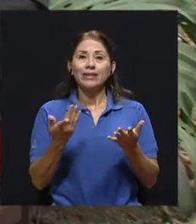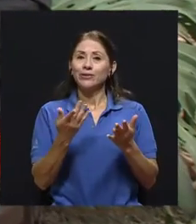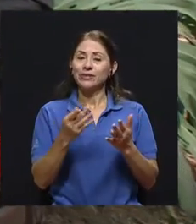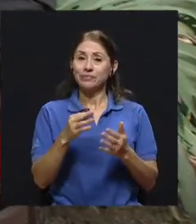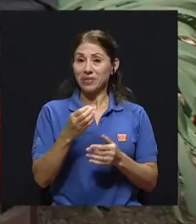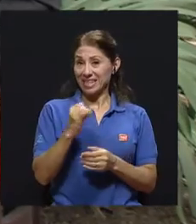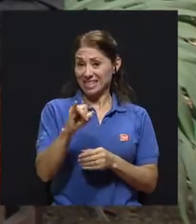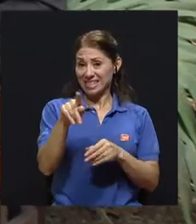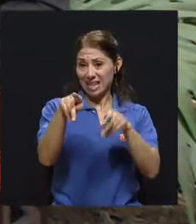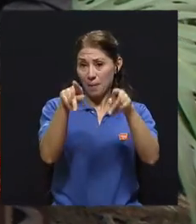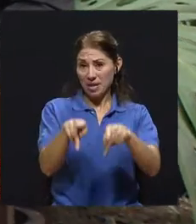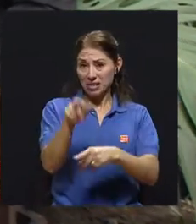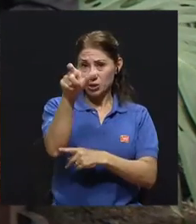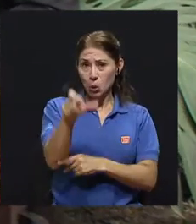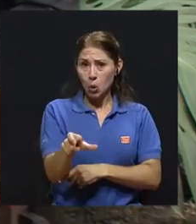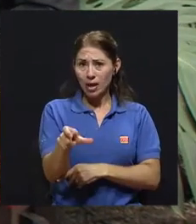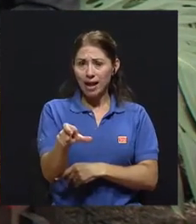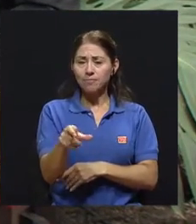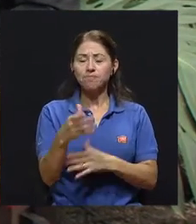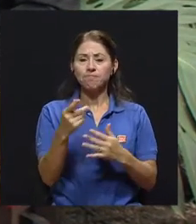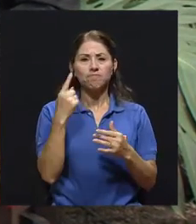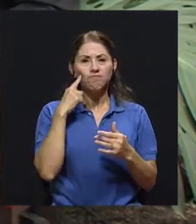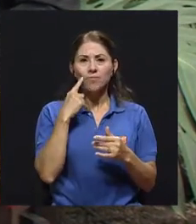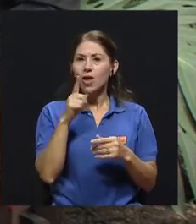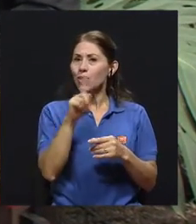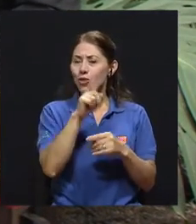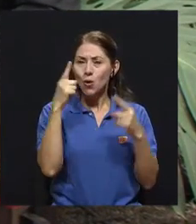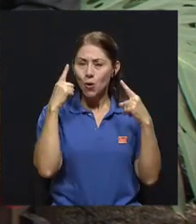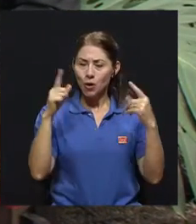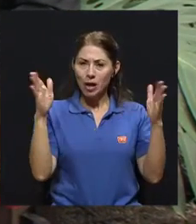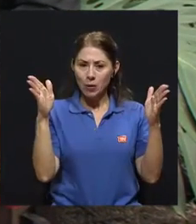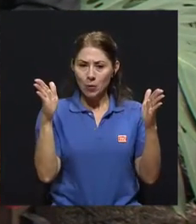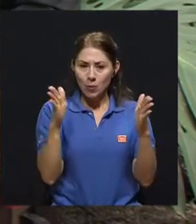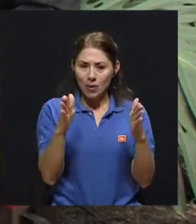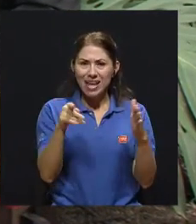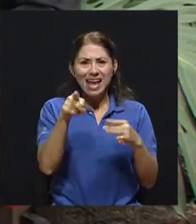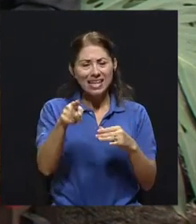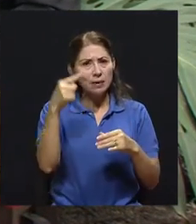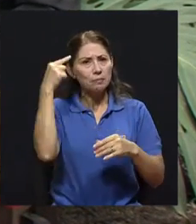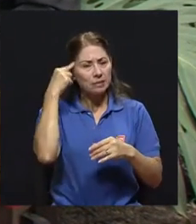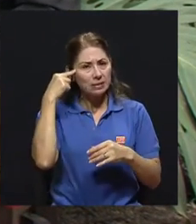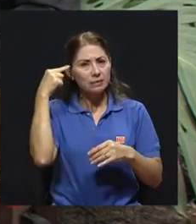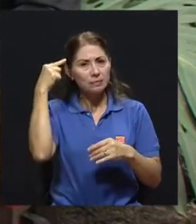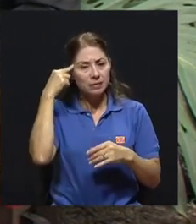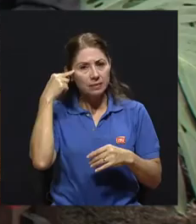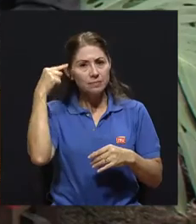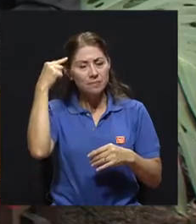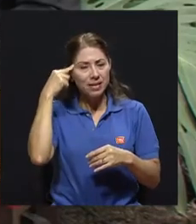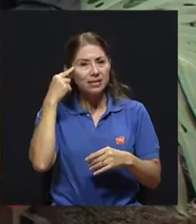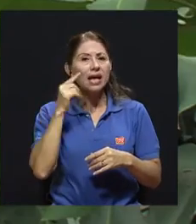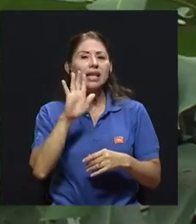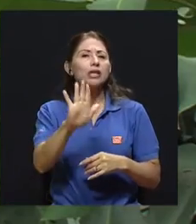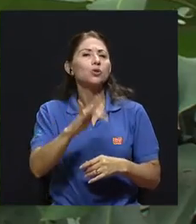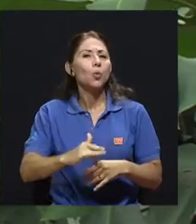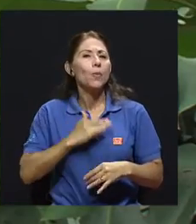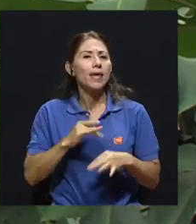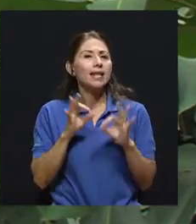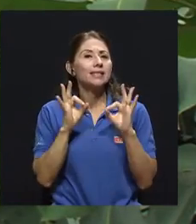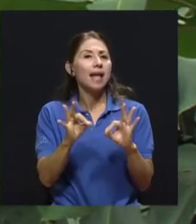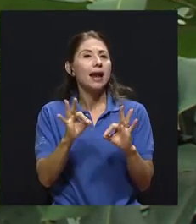Entonces, si la persona sigue ceñida en que su bienestar va a estar pendiente de